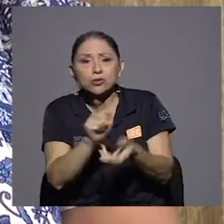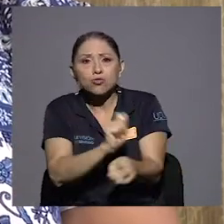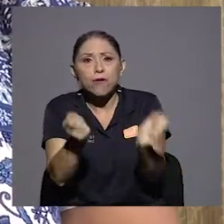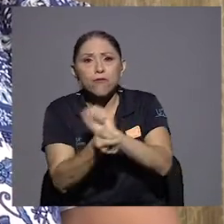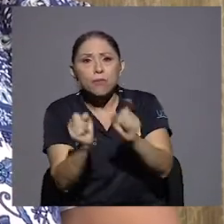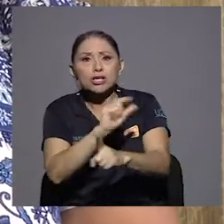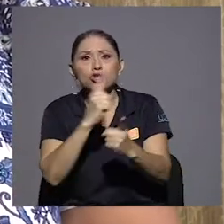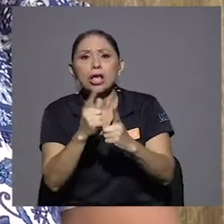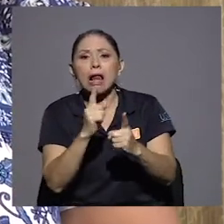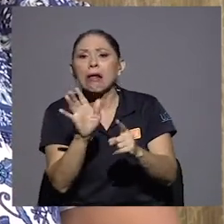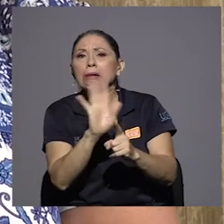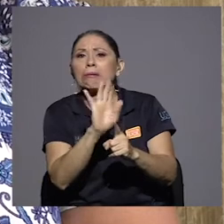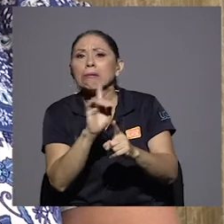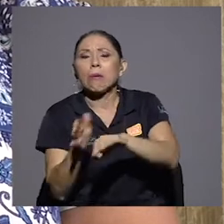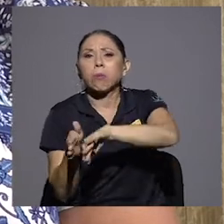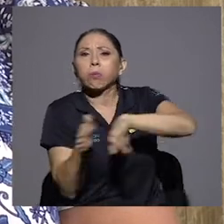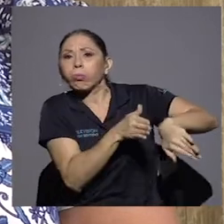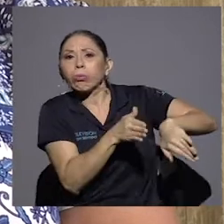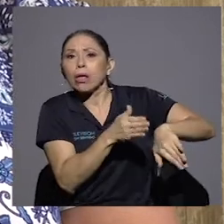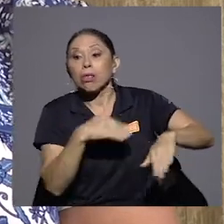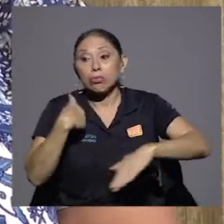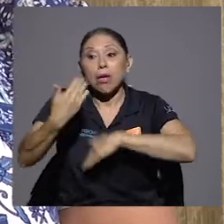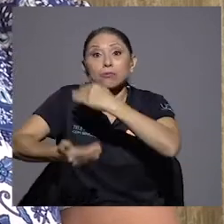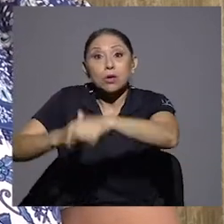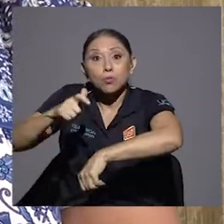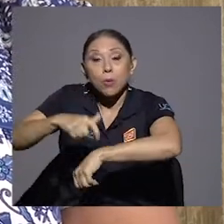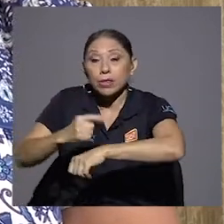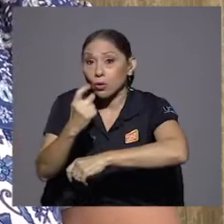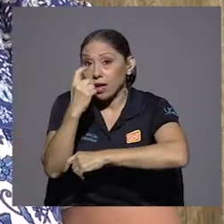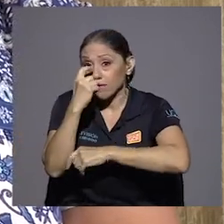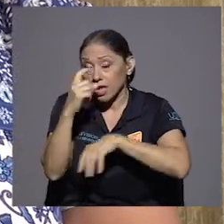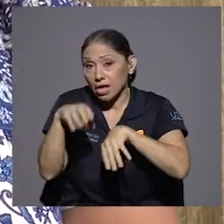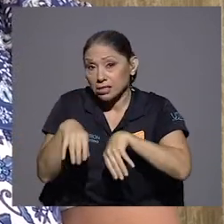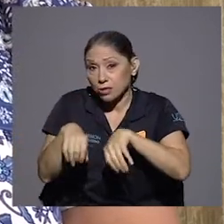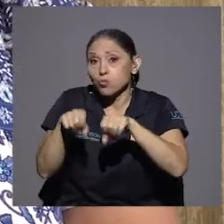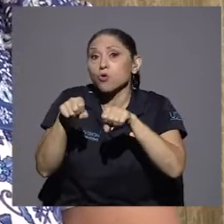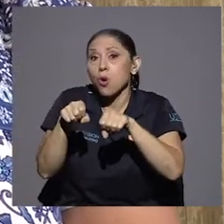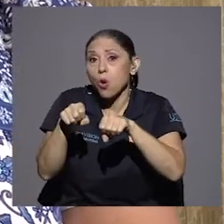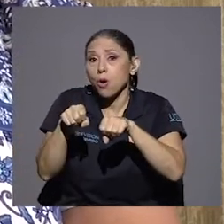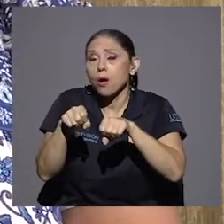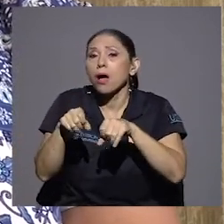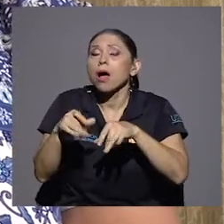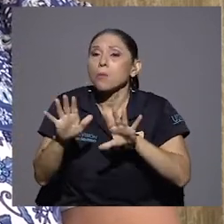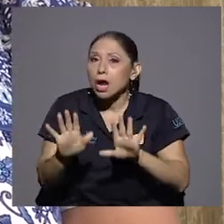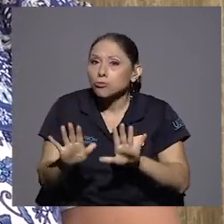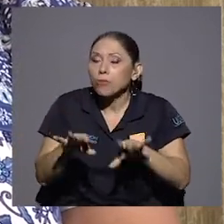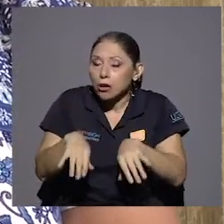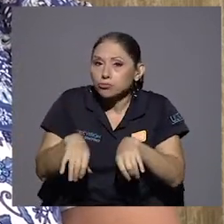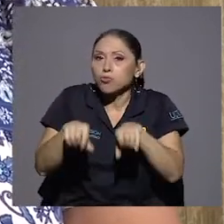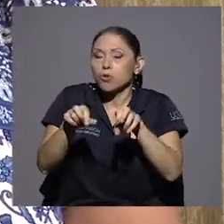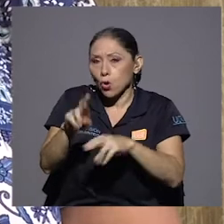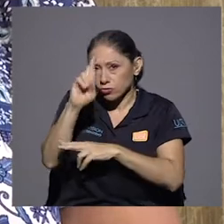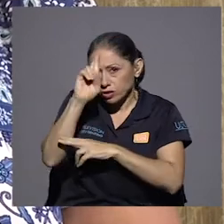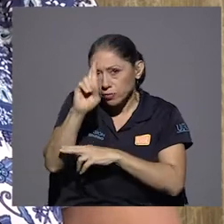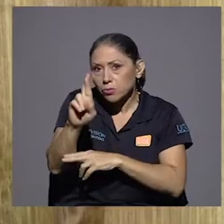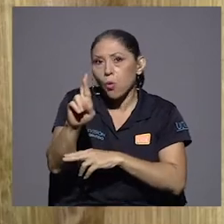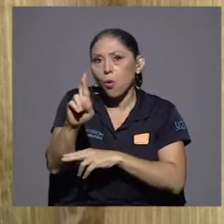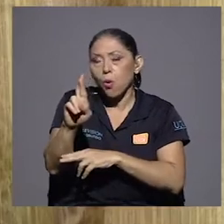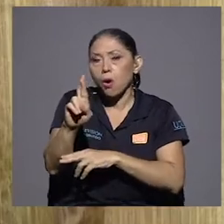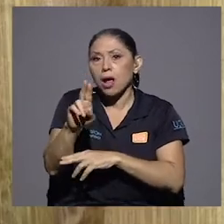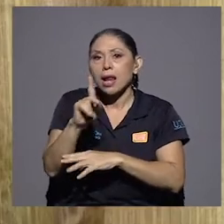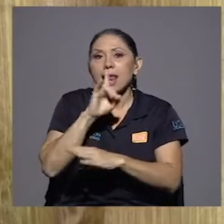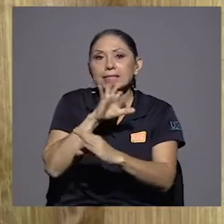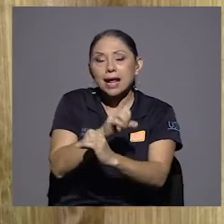cuando Figuérez asumió la Junta, bueno, asumió y respetó las garantías sociales, ¿verdad? Y la